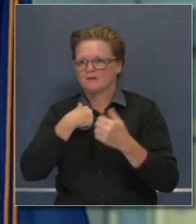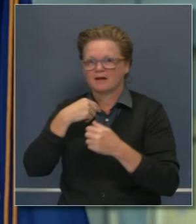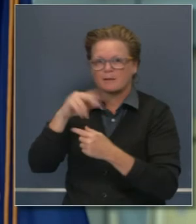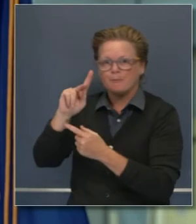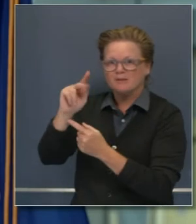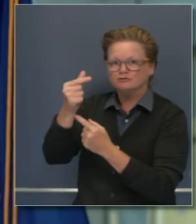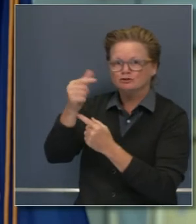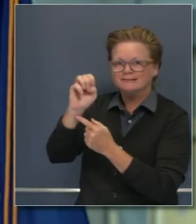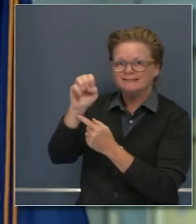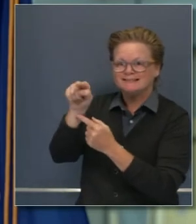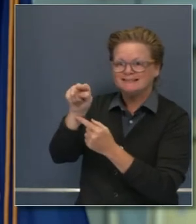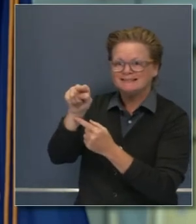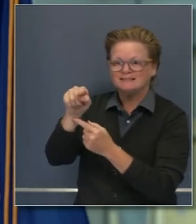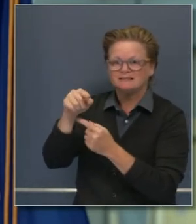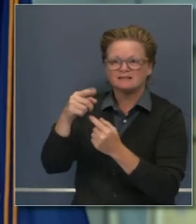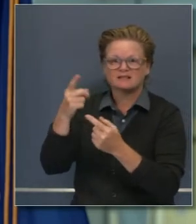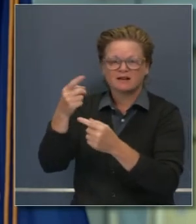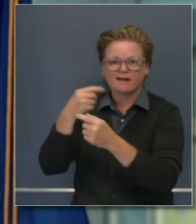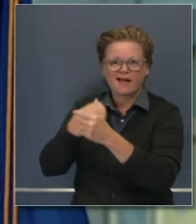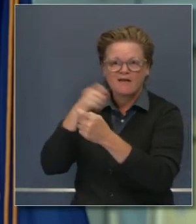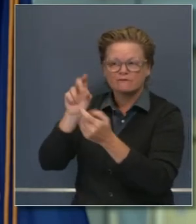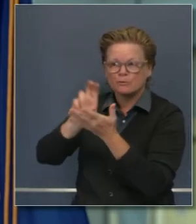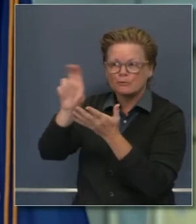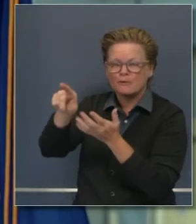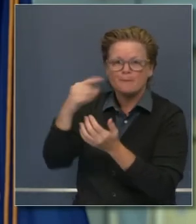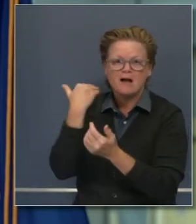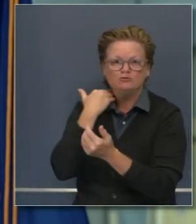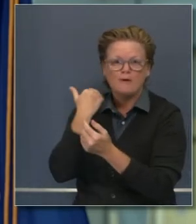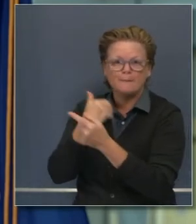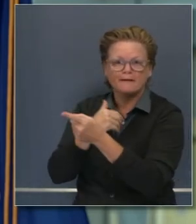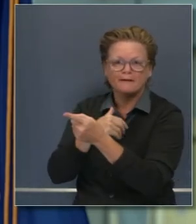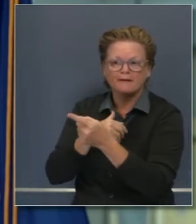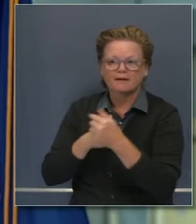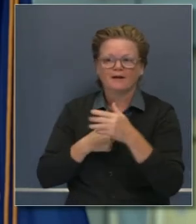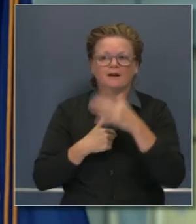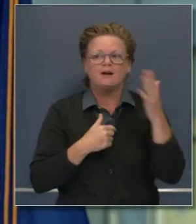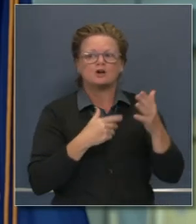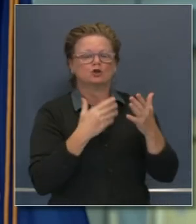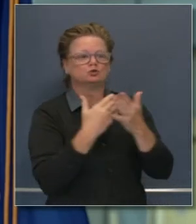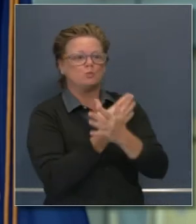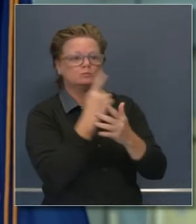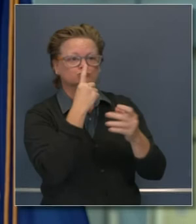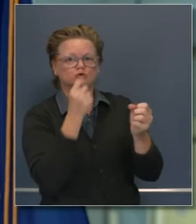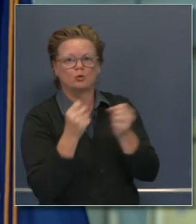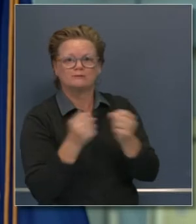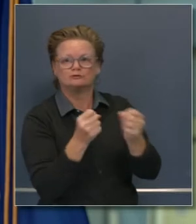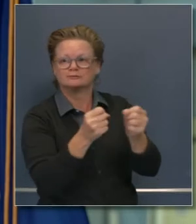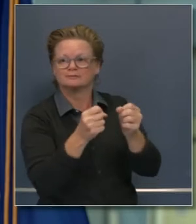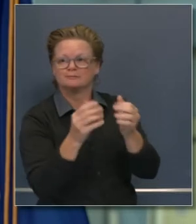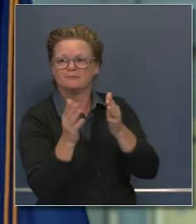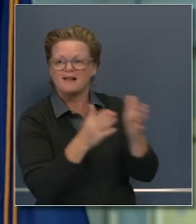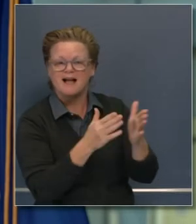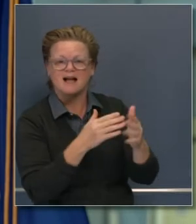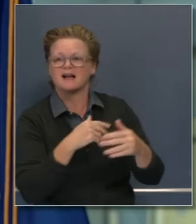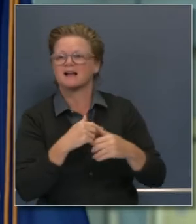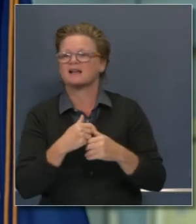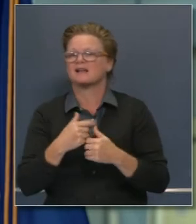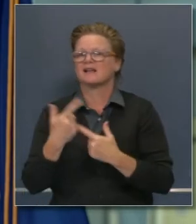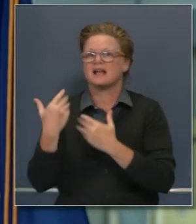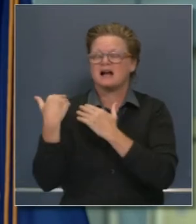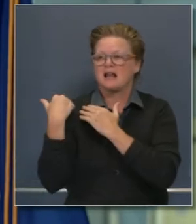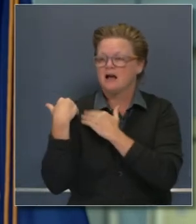pensar de forma muy prudente y considerar nuevas estrategias y objetivos. Y sobre todo responsabilidad y